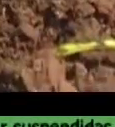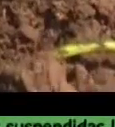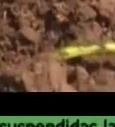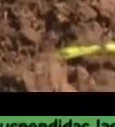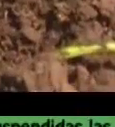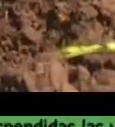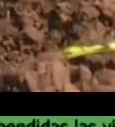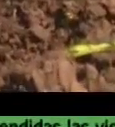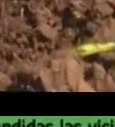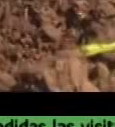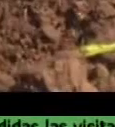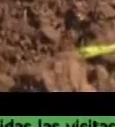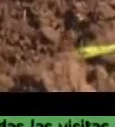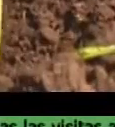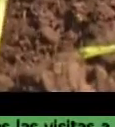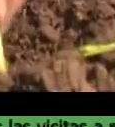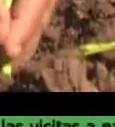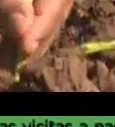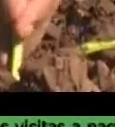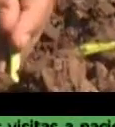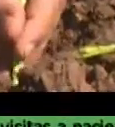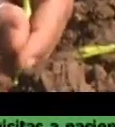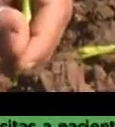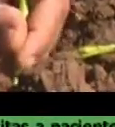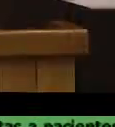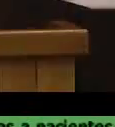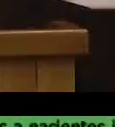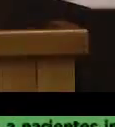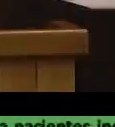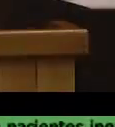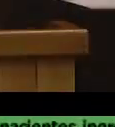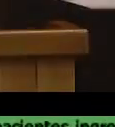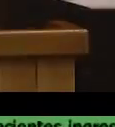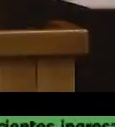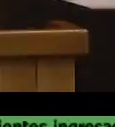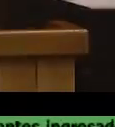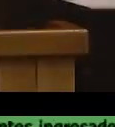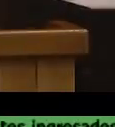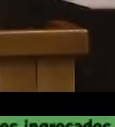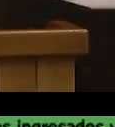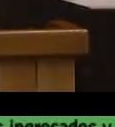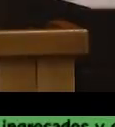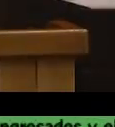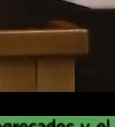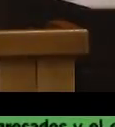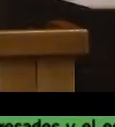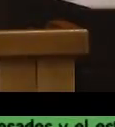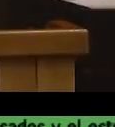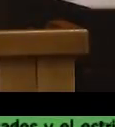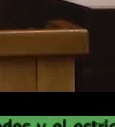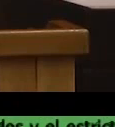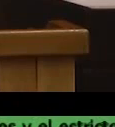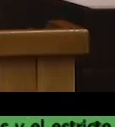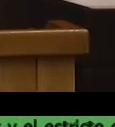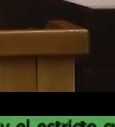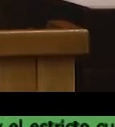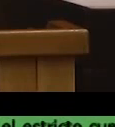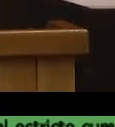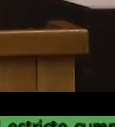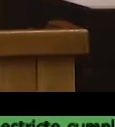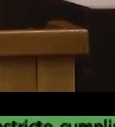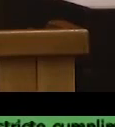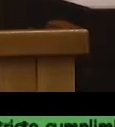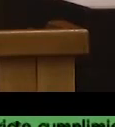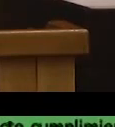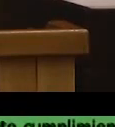continuas de la que emerge esa dulce palabra cubano pero hay otro factor no menos importante que es